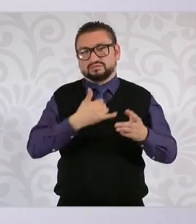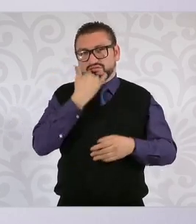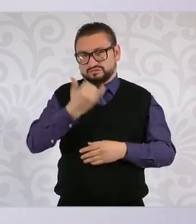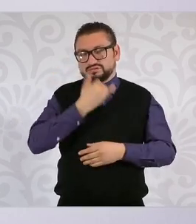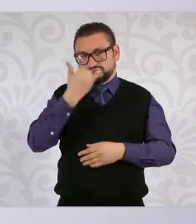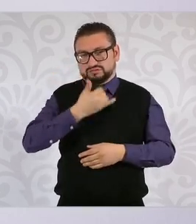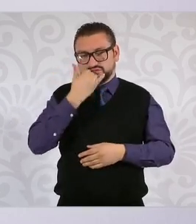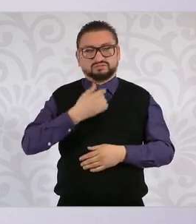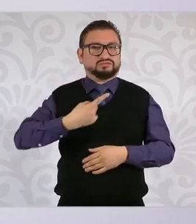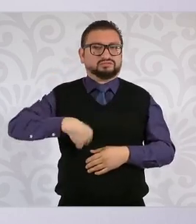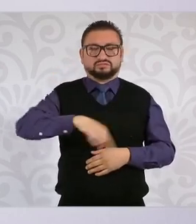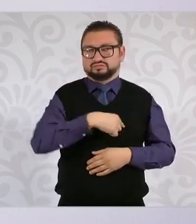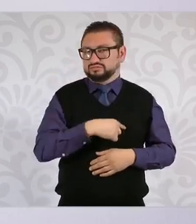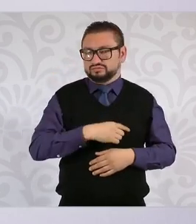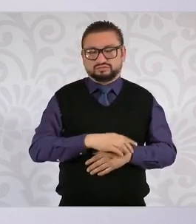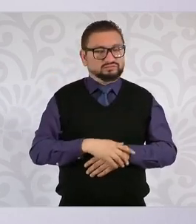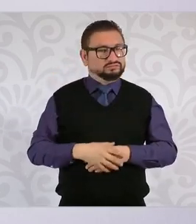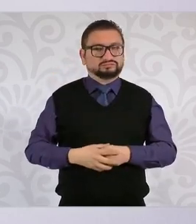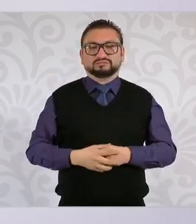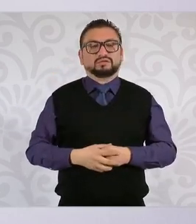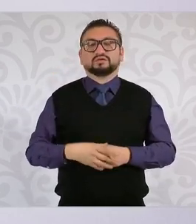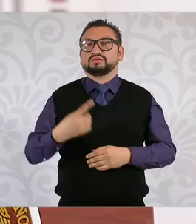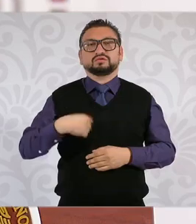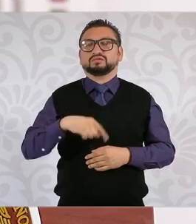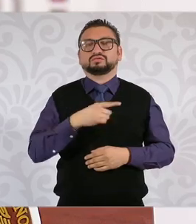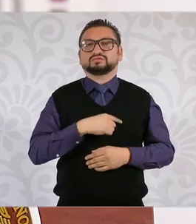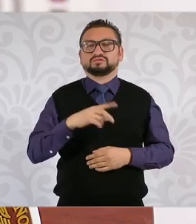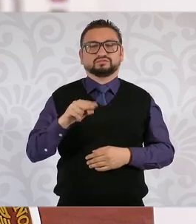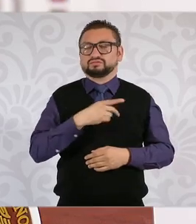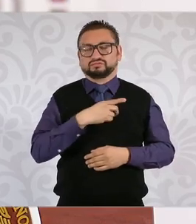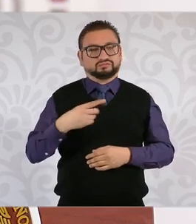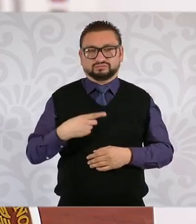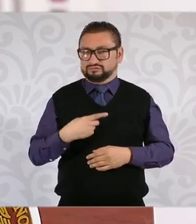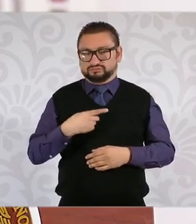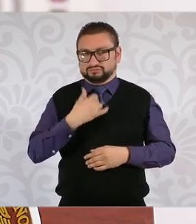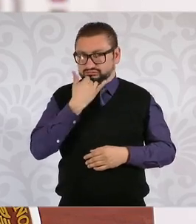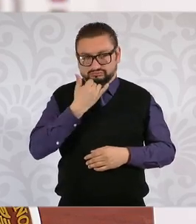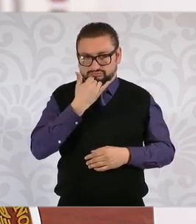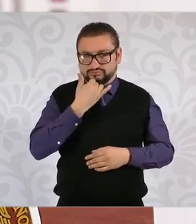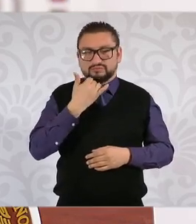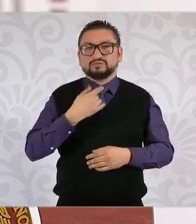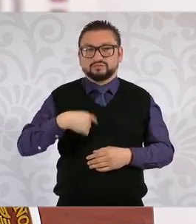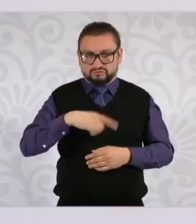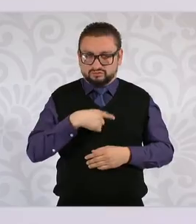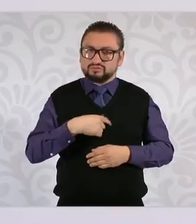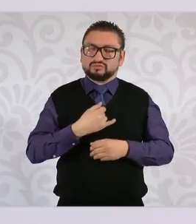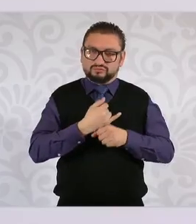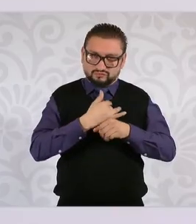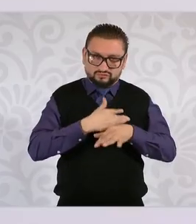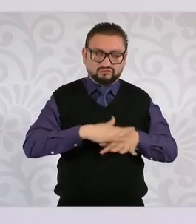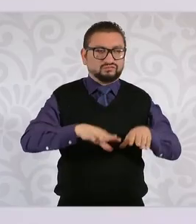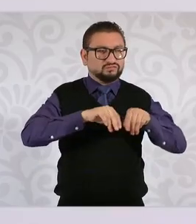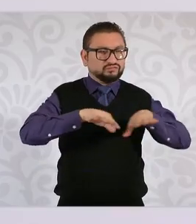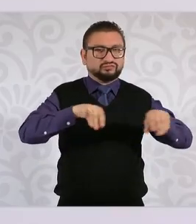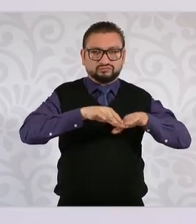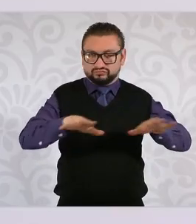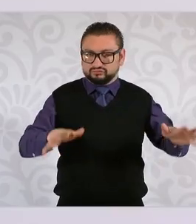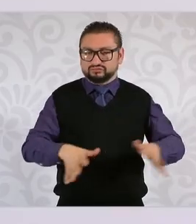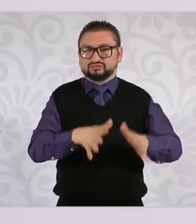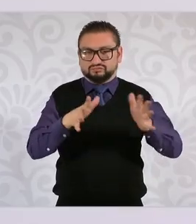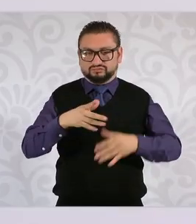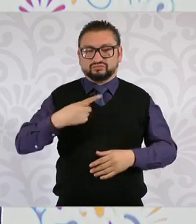tenemos que estar informando de esto. Es